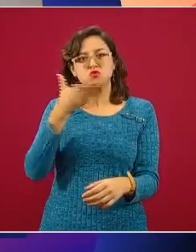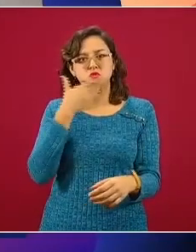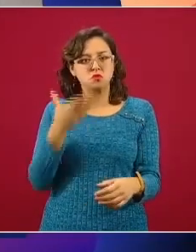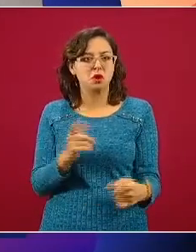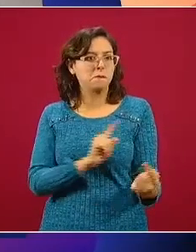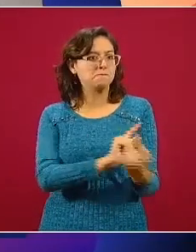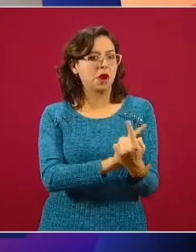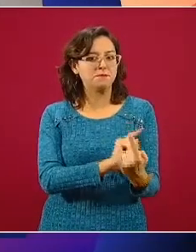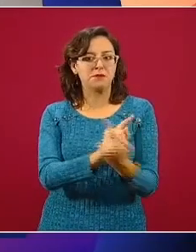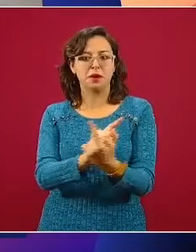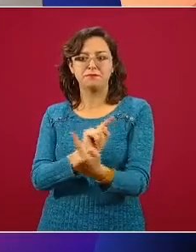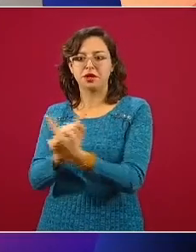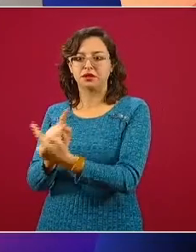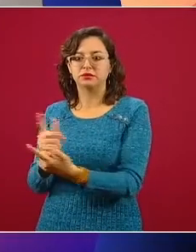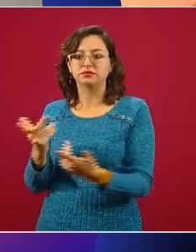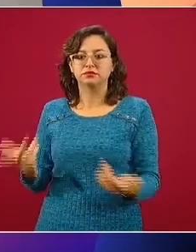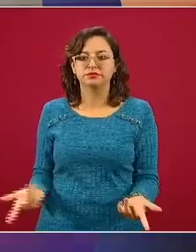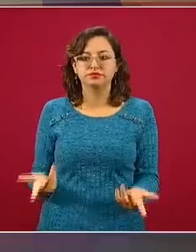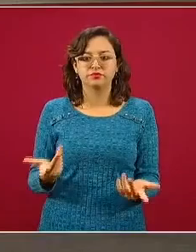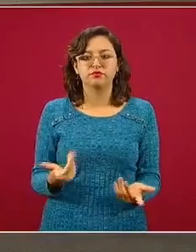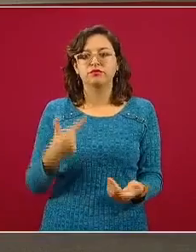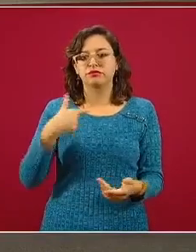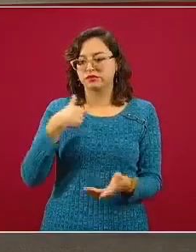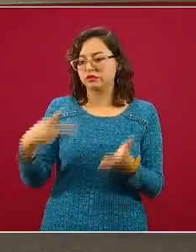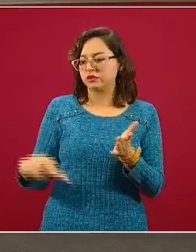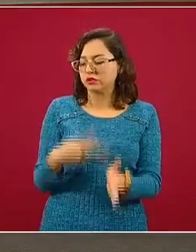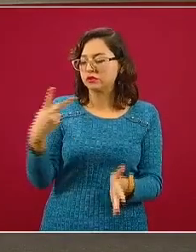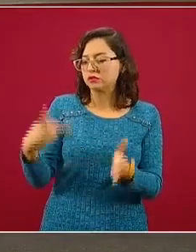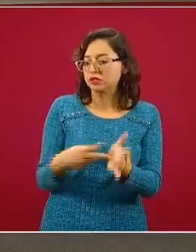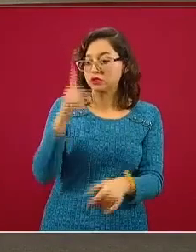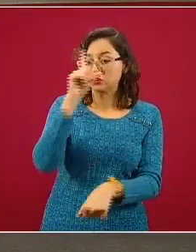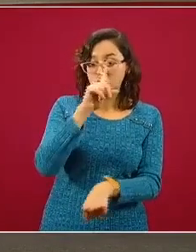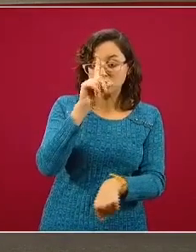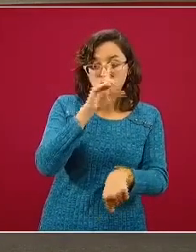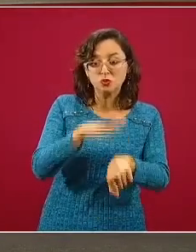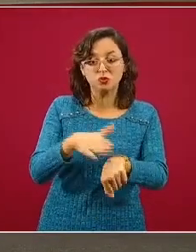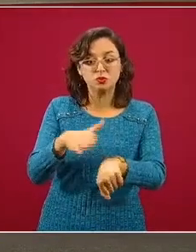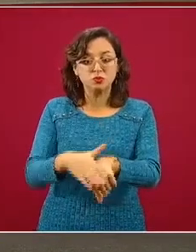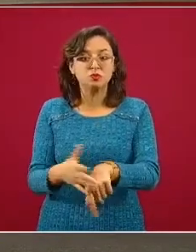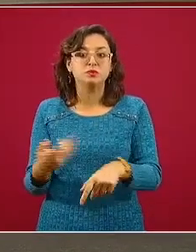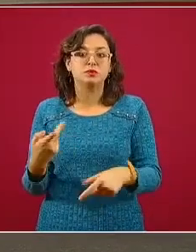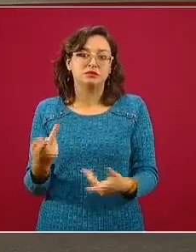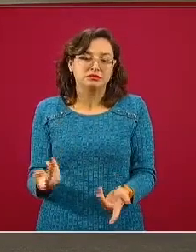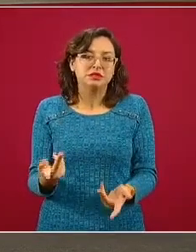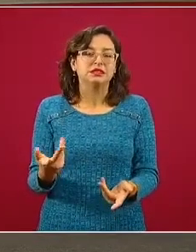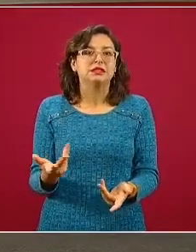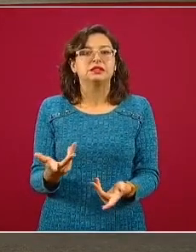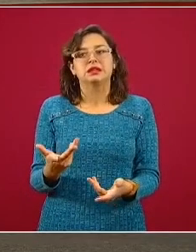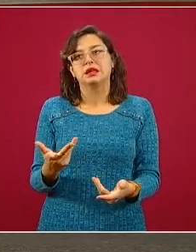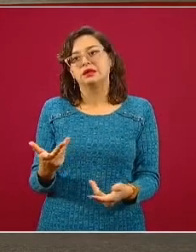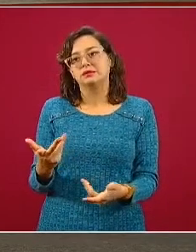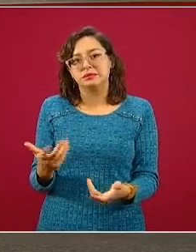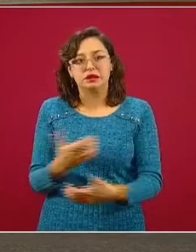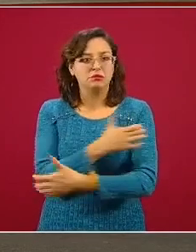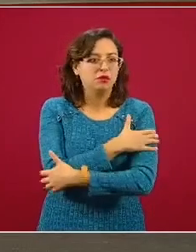hecho, yo en mis terapias lo recomiendo constantemente. Gracias. Muchas gracias,